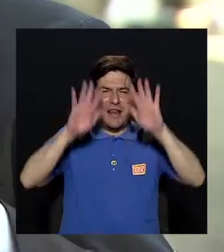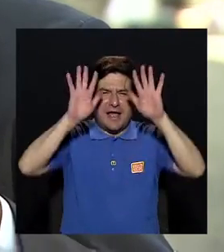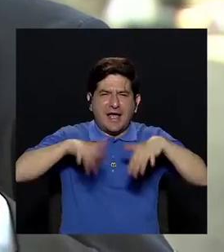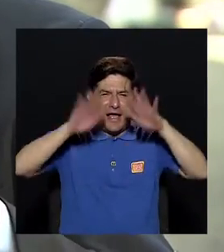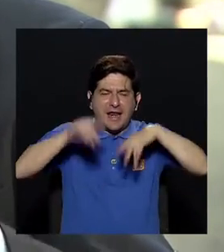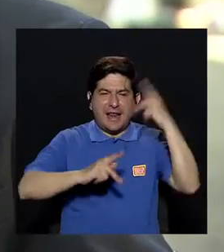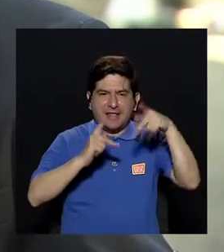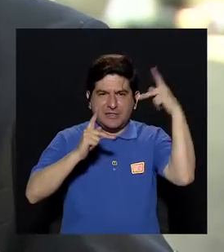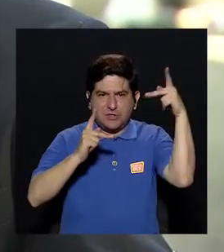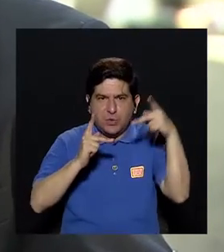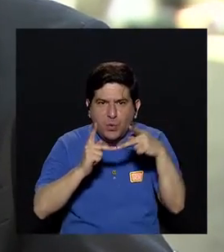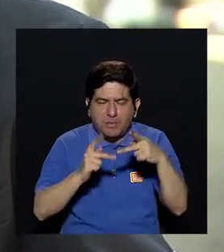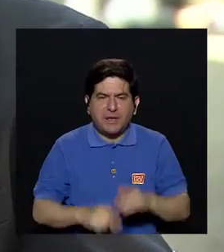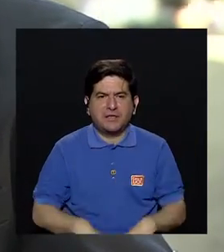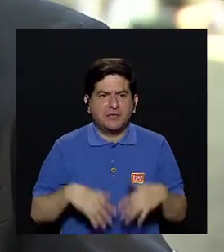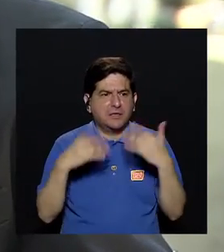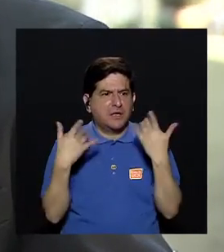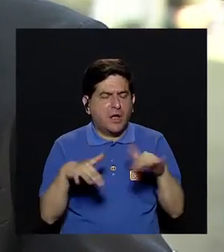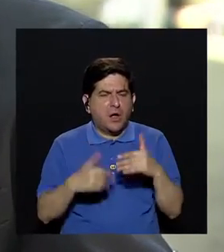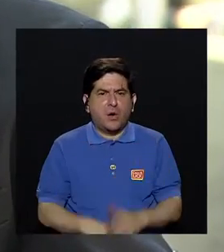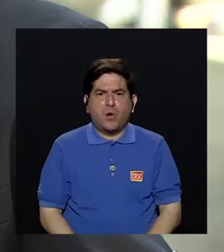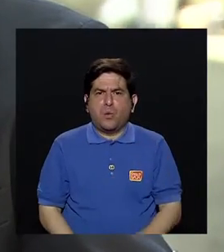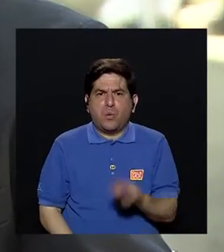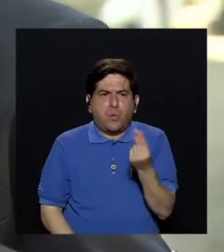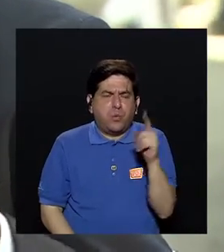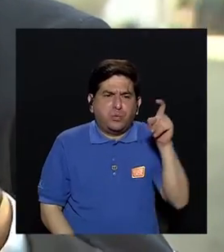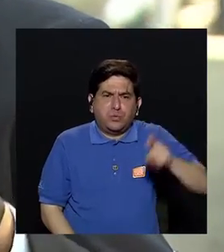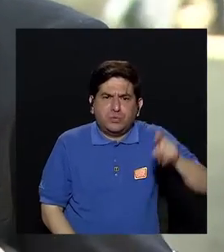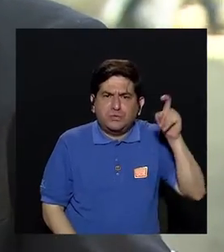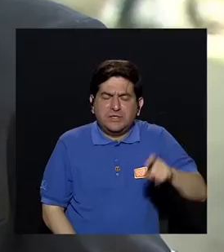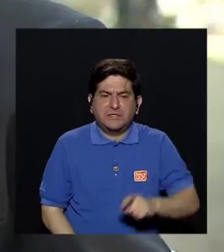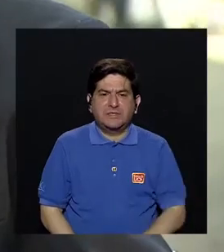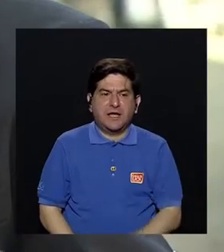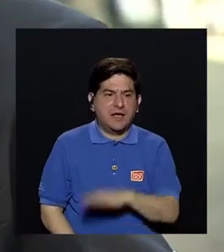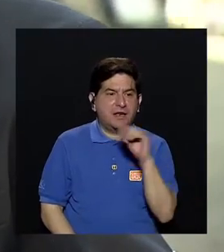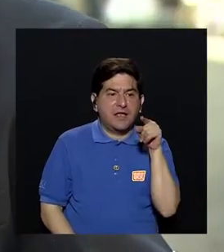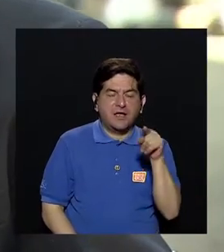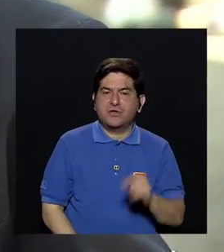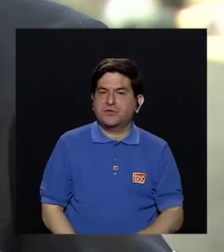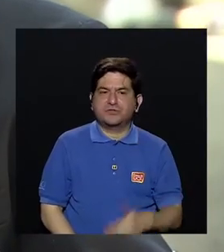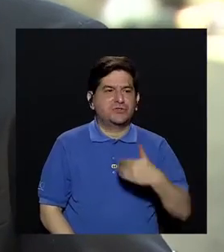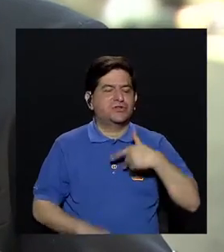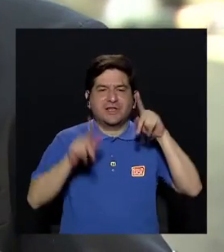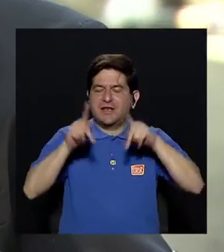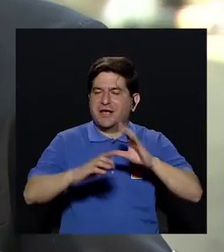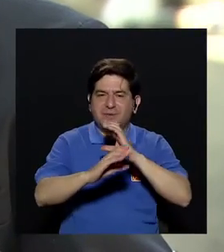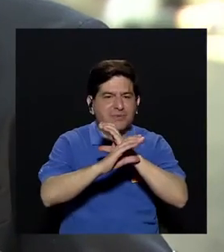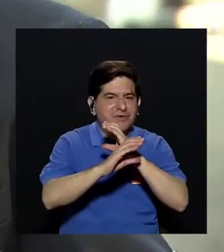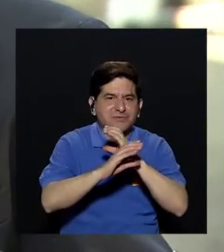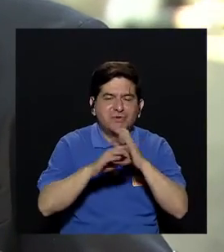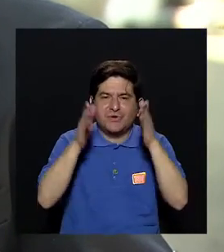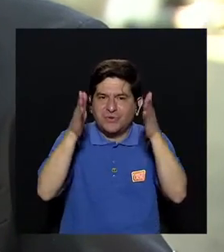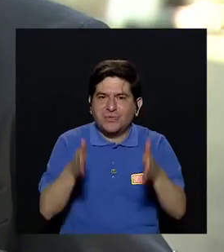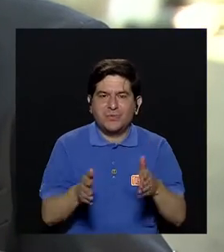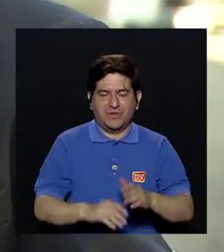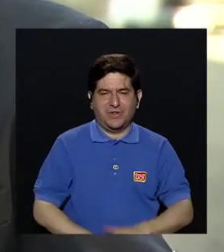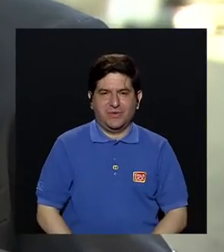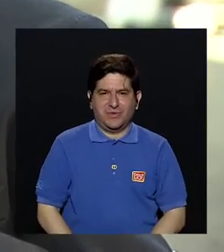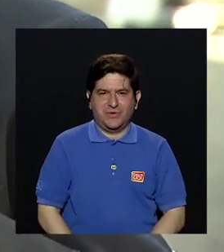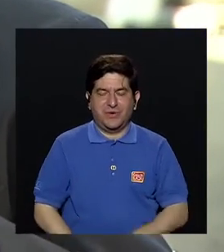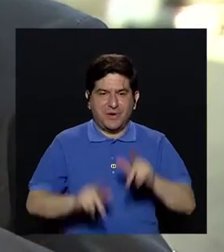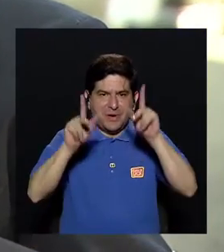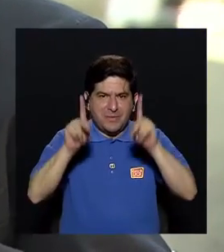porque requiere una gran cantidad de recursos y se están quedando sin cuidadores, y